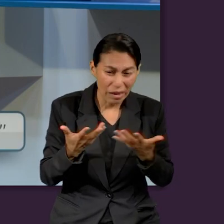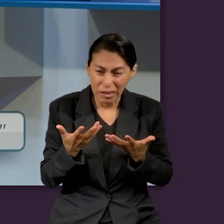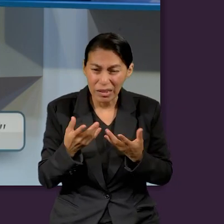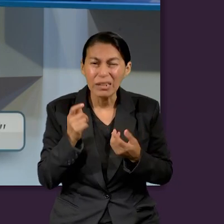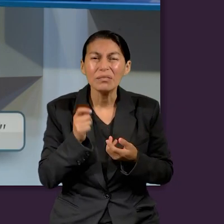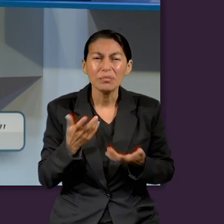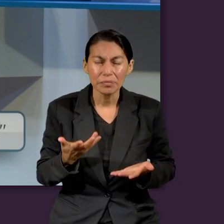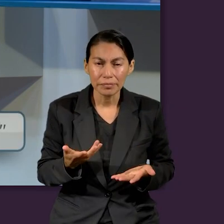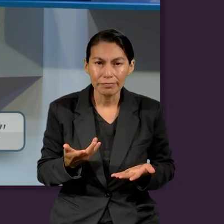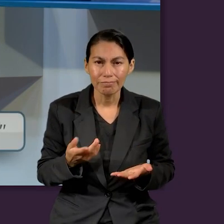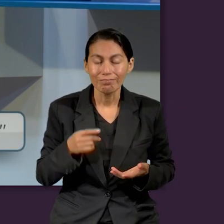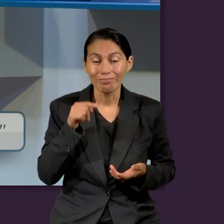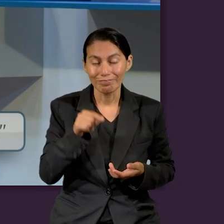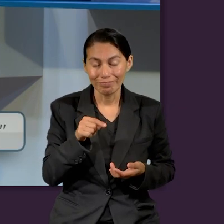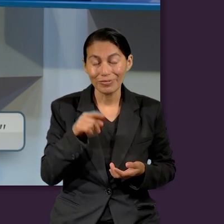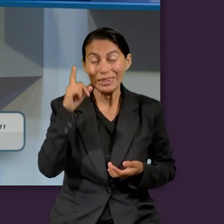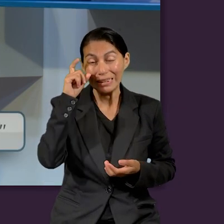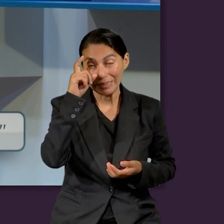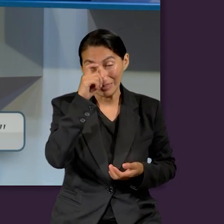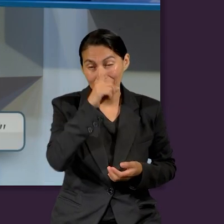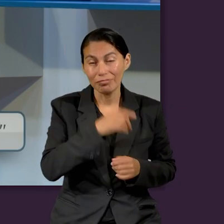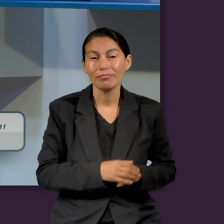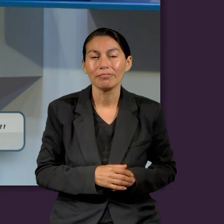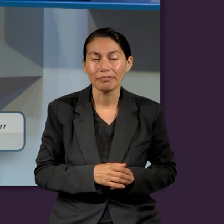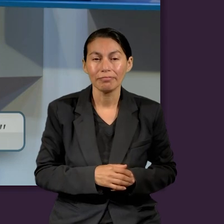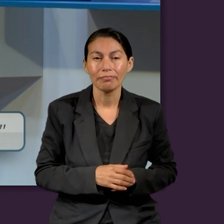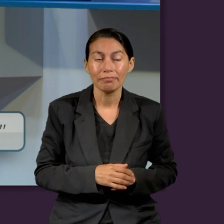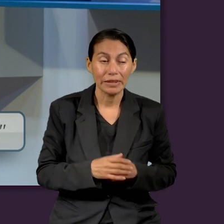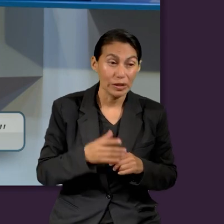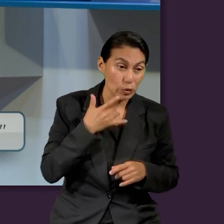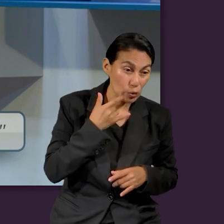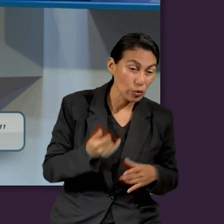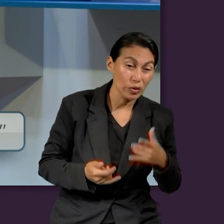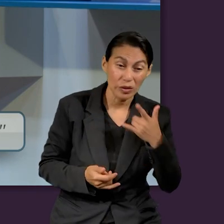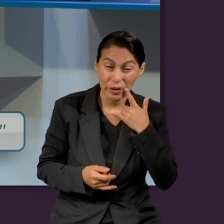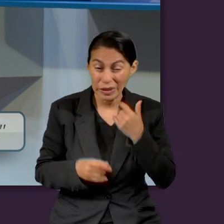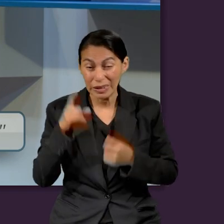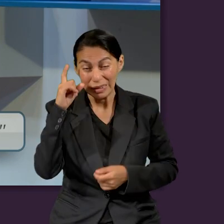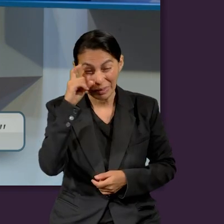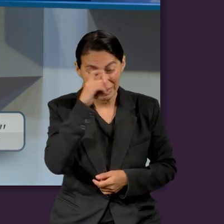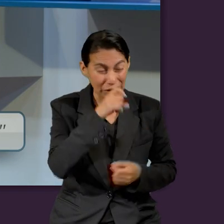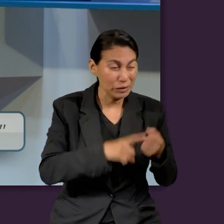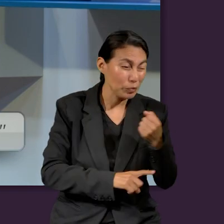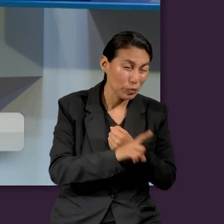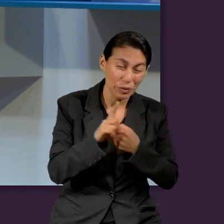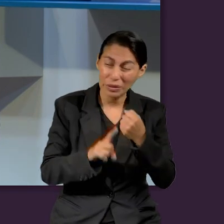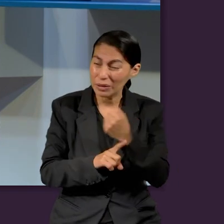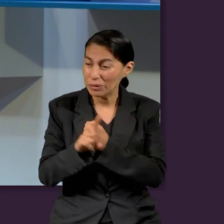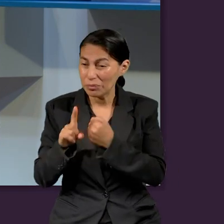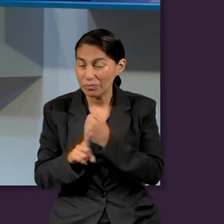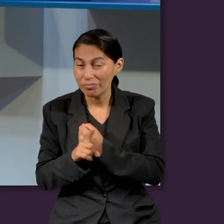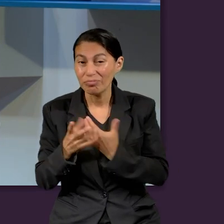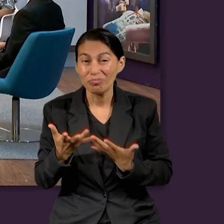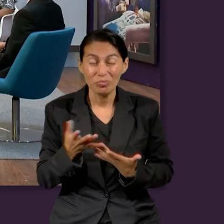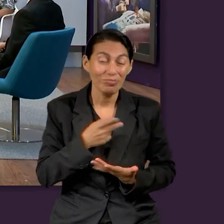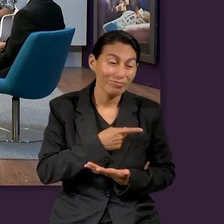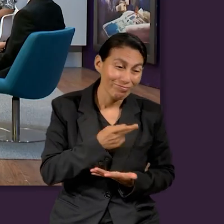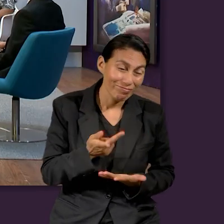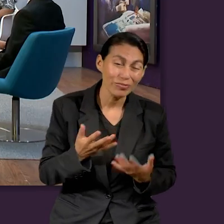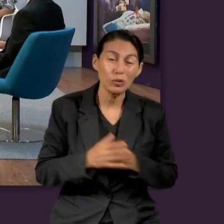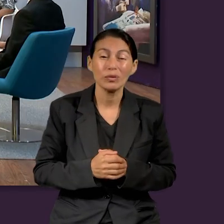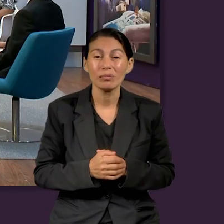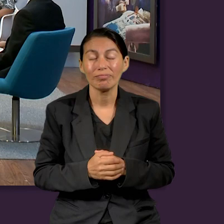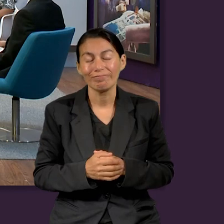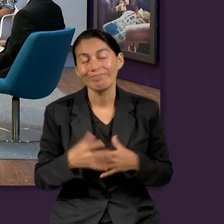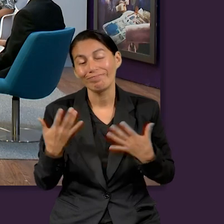una sociedad en sí complicada, difícil, que enfrenta luchas, dificultades, problemas, que traen crisis.